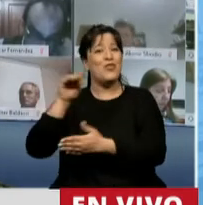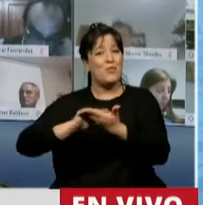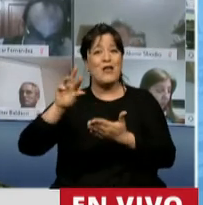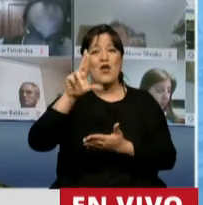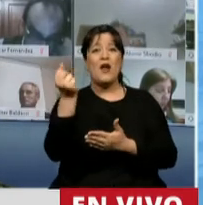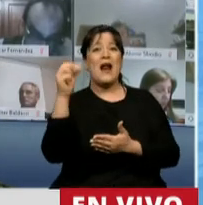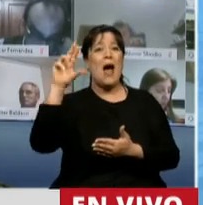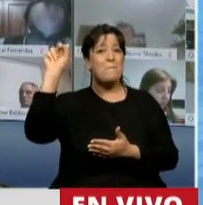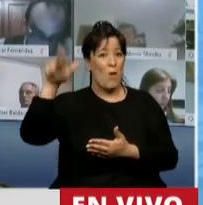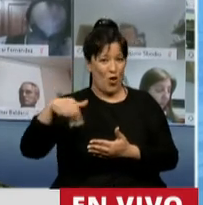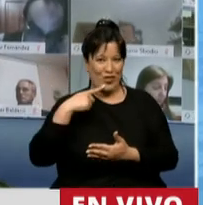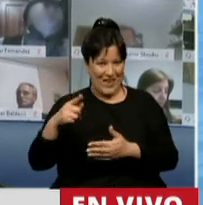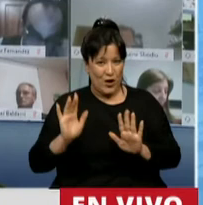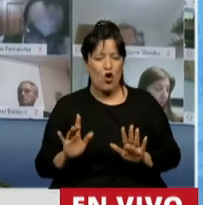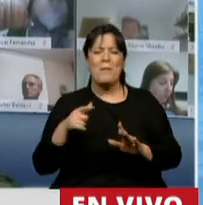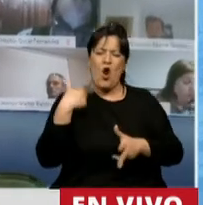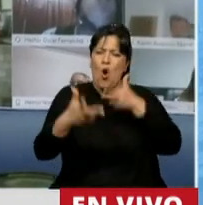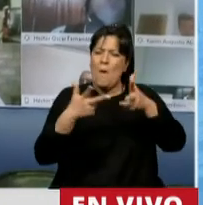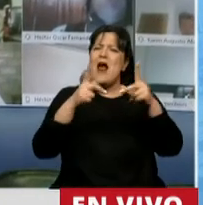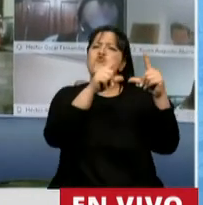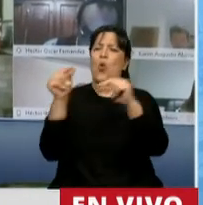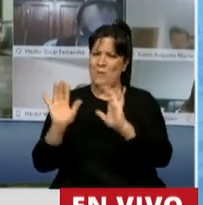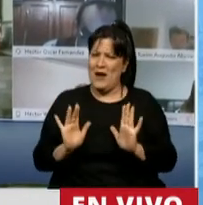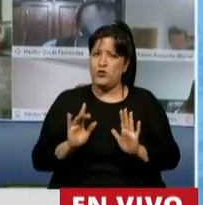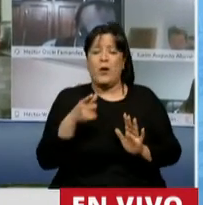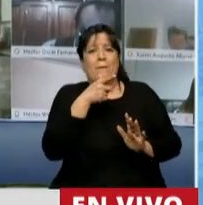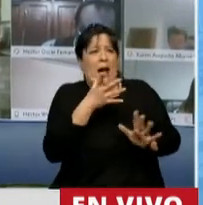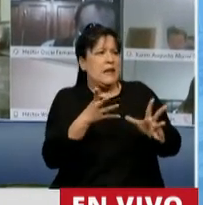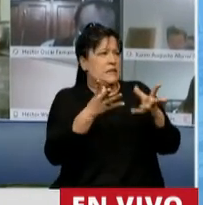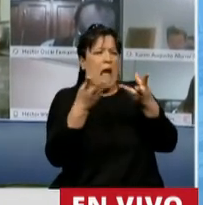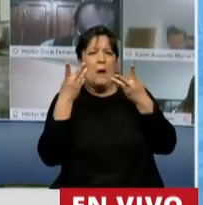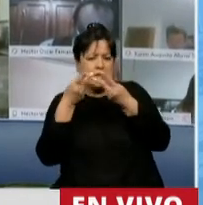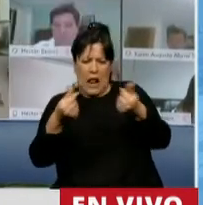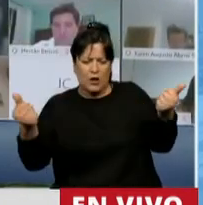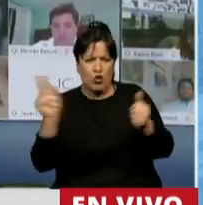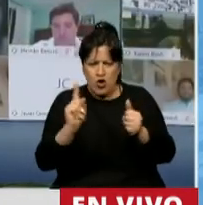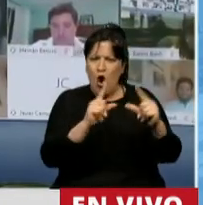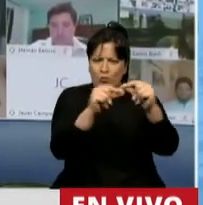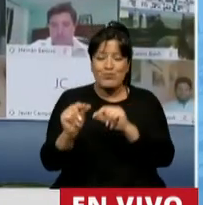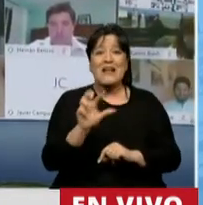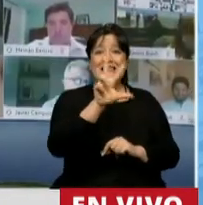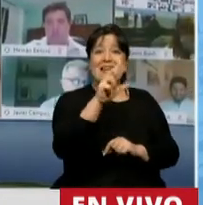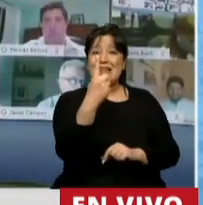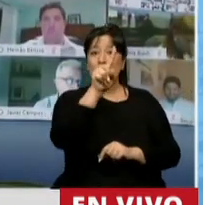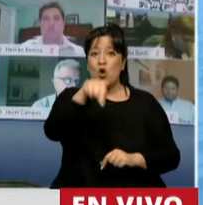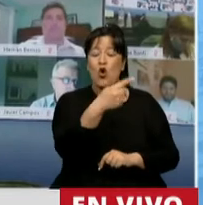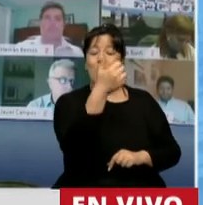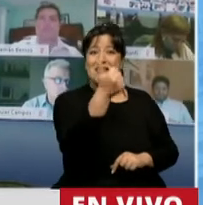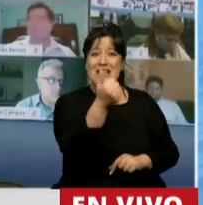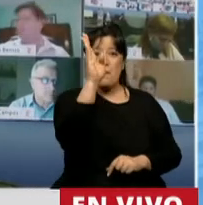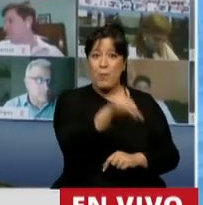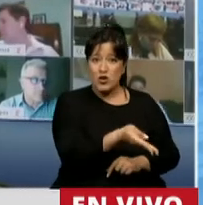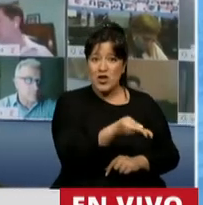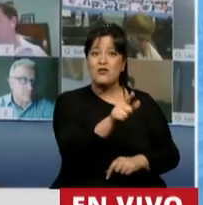Y les pongo algunas cifras, porque si no parece que estamos hablando de cosas abstractas. El 31,6% de los